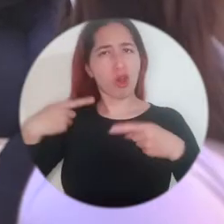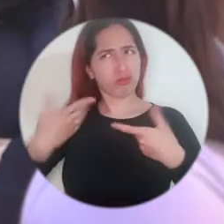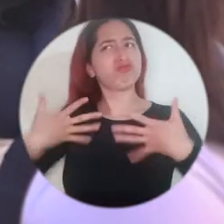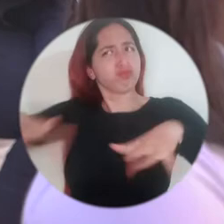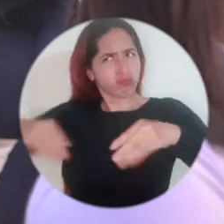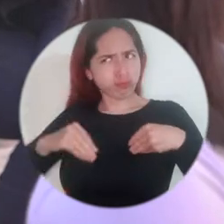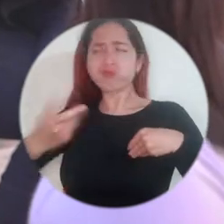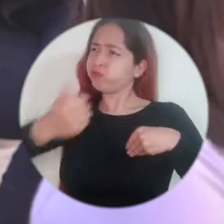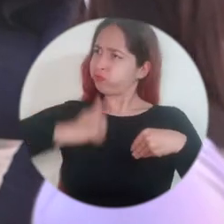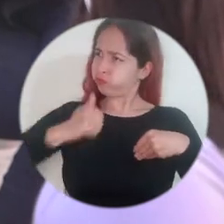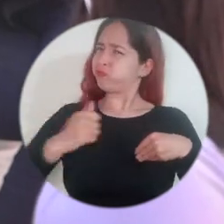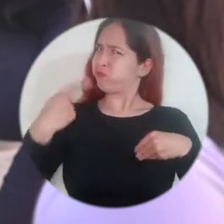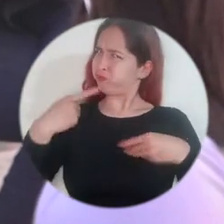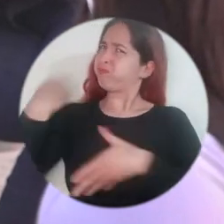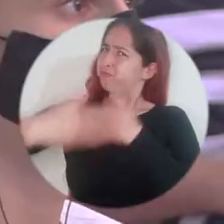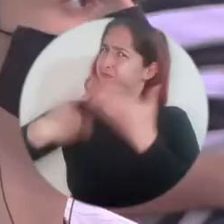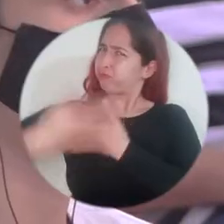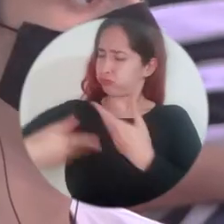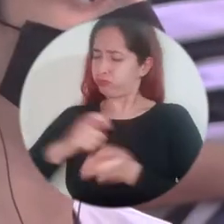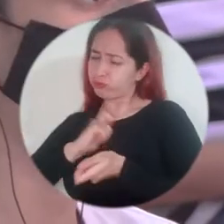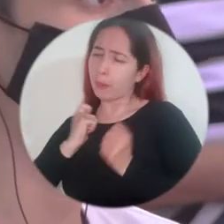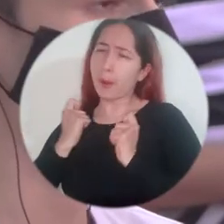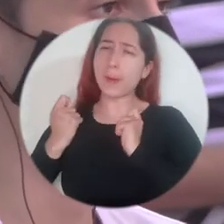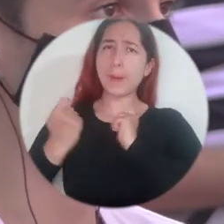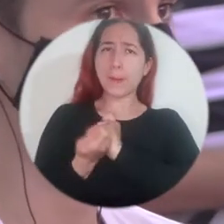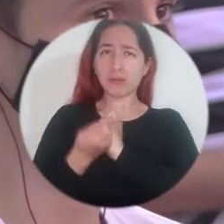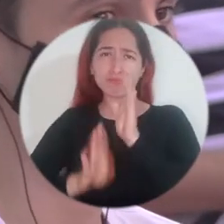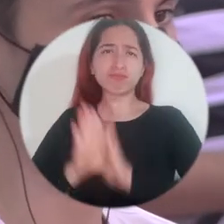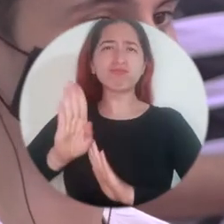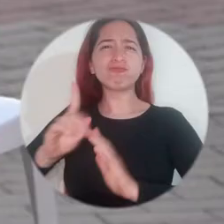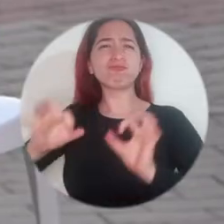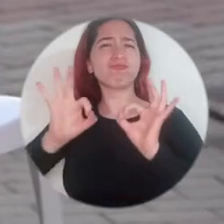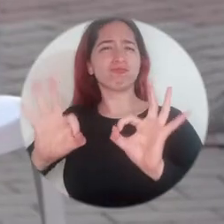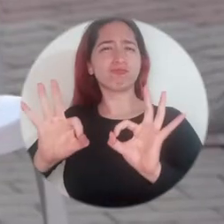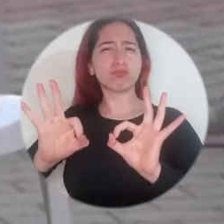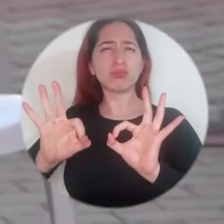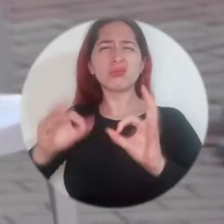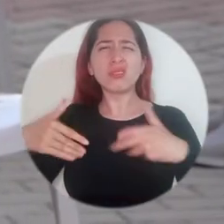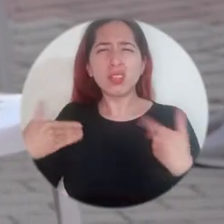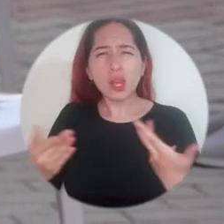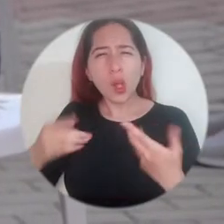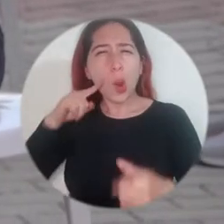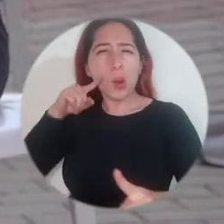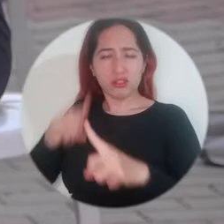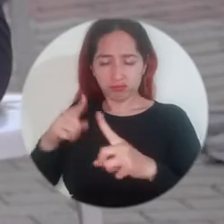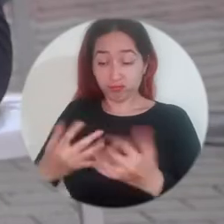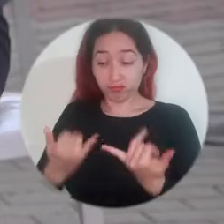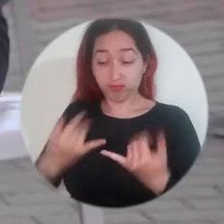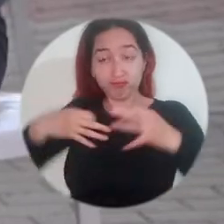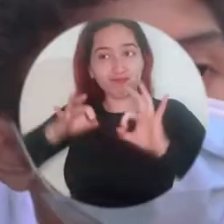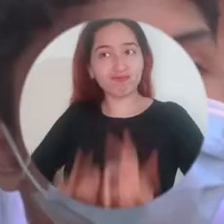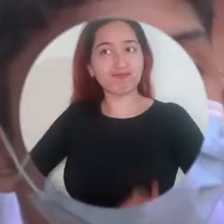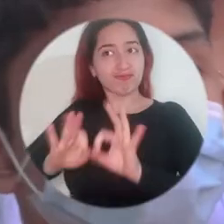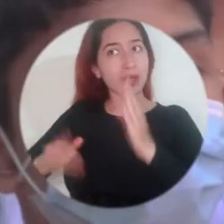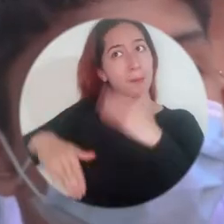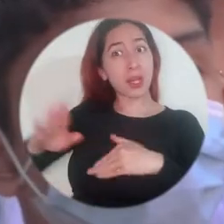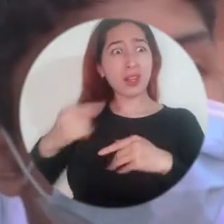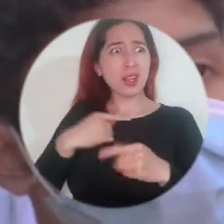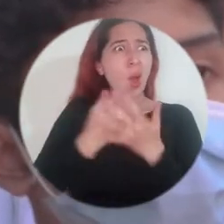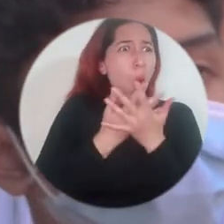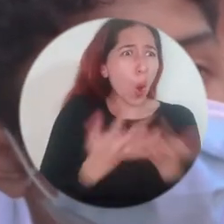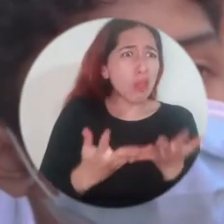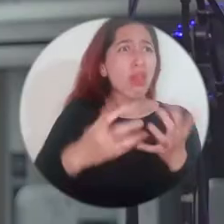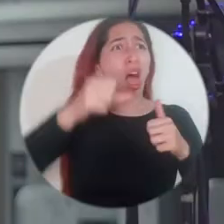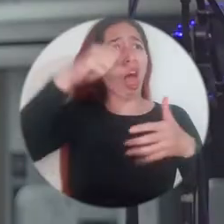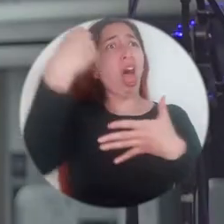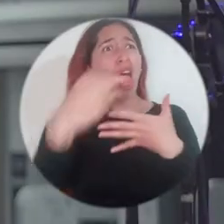Aprender de ellas, superarlas e inclusive ser transformadas positivamente por estas. Es tratar de estar bien aunque las cosas estén